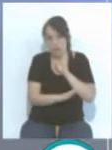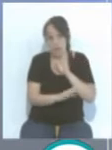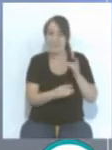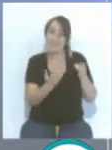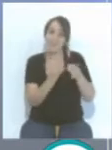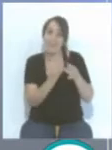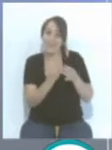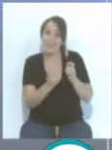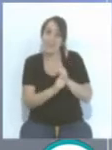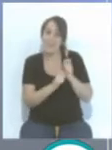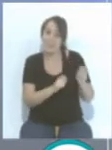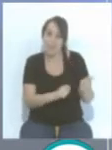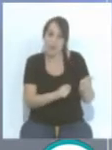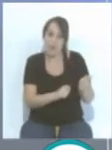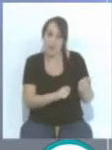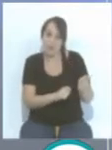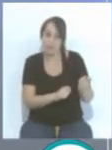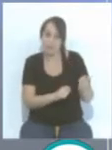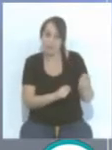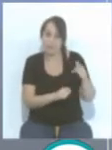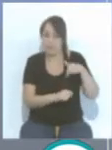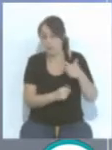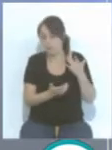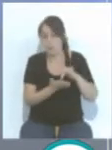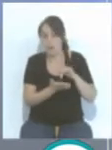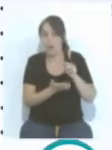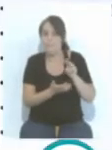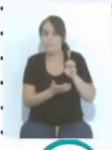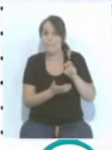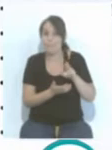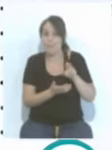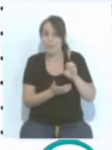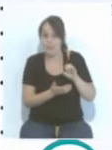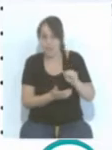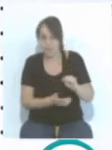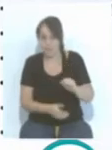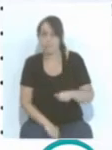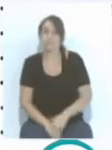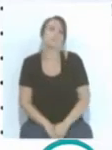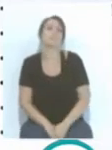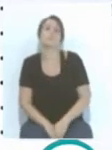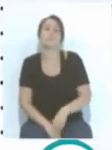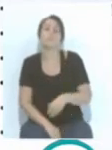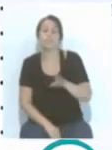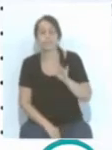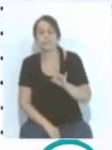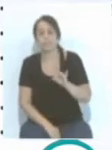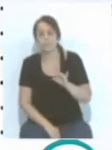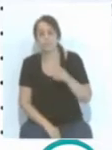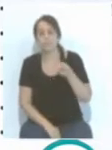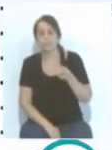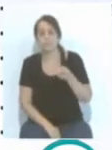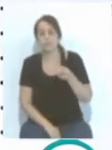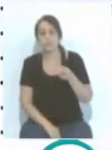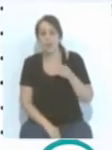la calidad que te aportaba, en este caso, Alberto Perea. Sí, efectivamente, la aventura